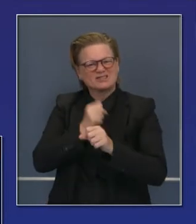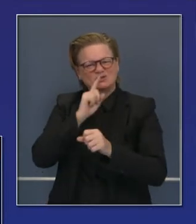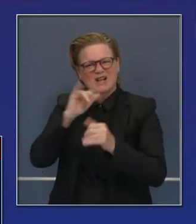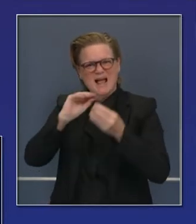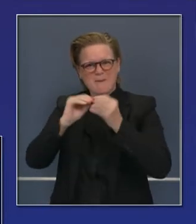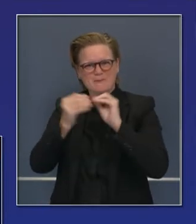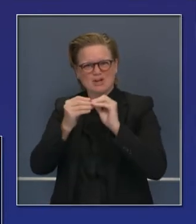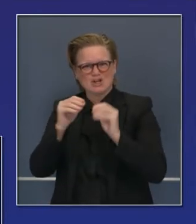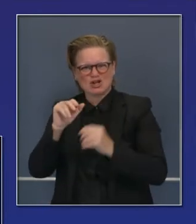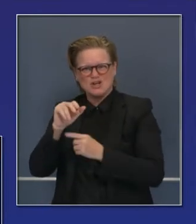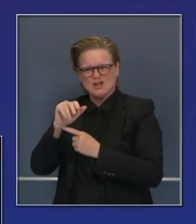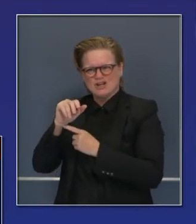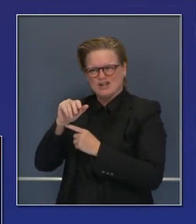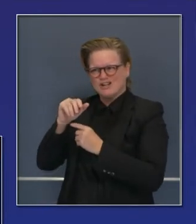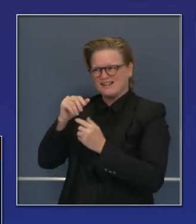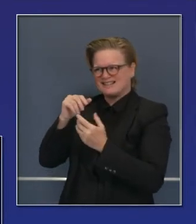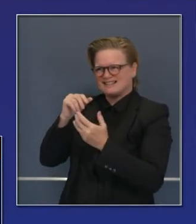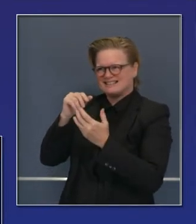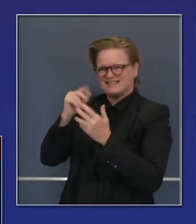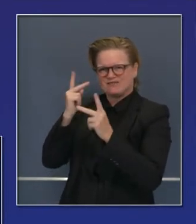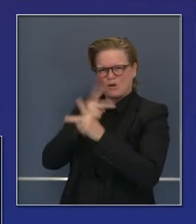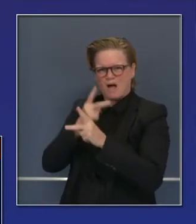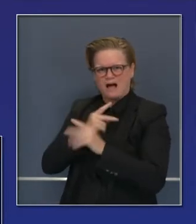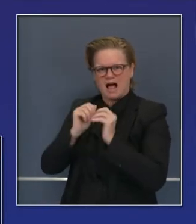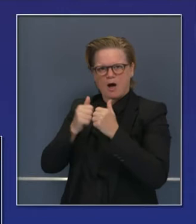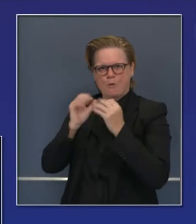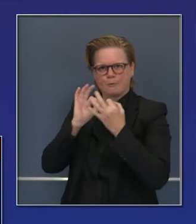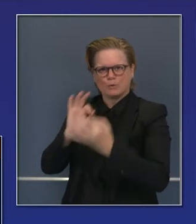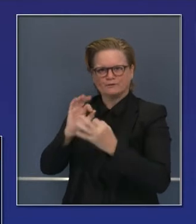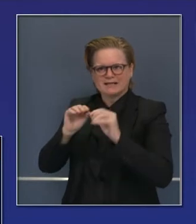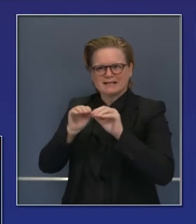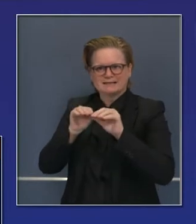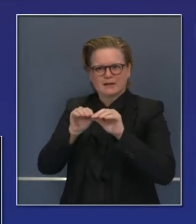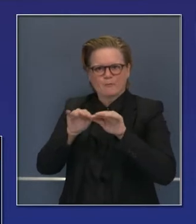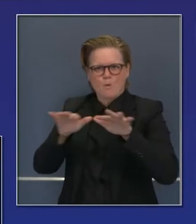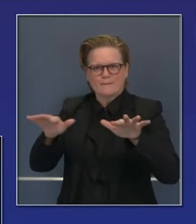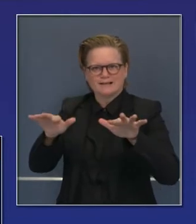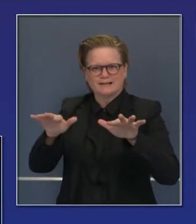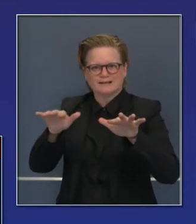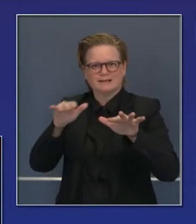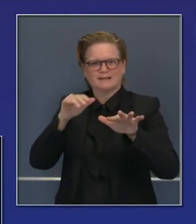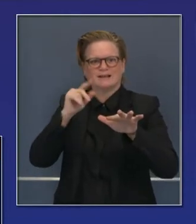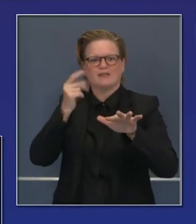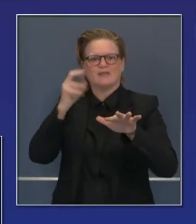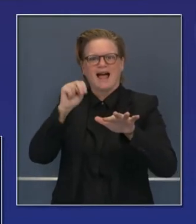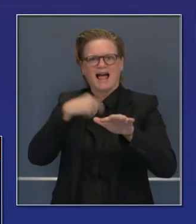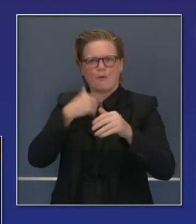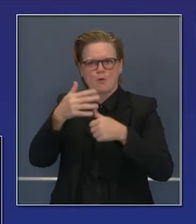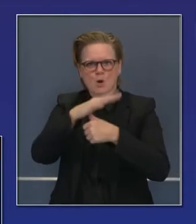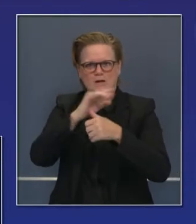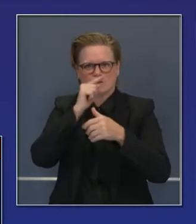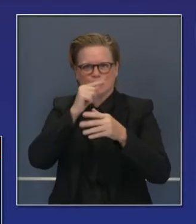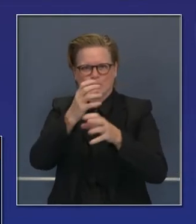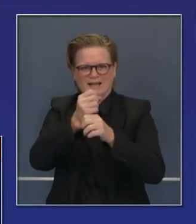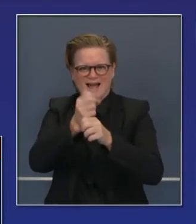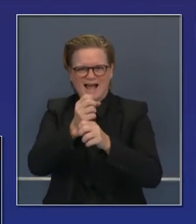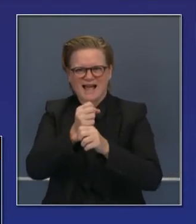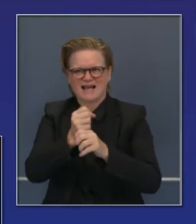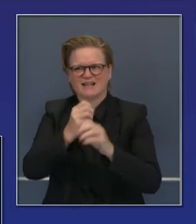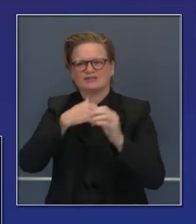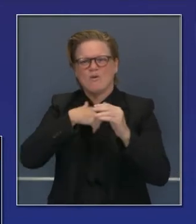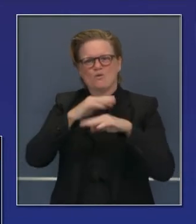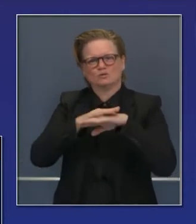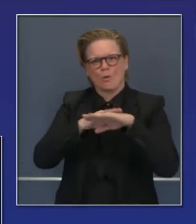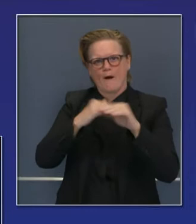porque tiene que ser una doble dosis. Tenemos que considerar la prioridad de la distribución de estas dosis. Este es nuestro plan,